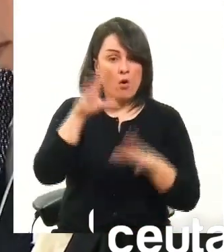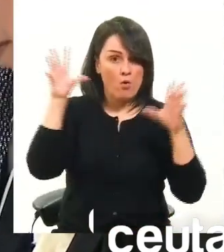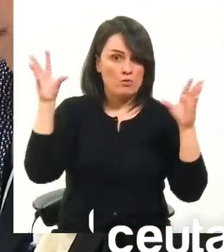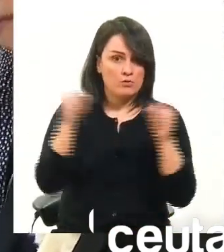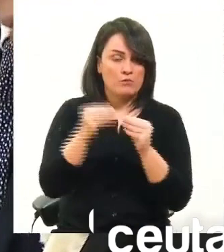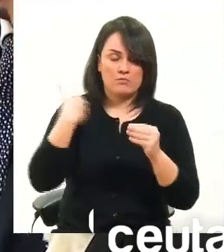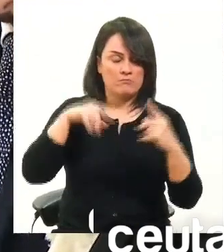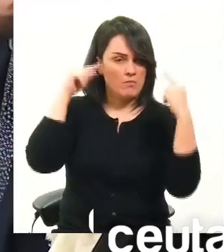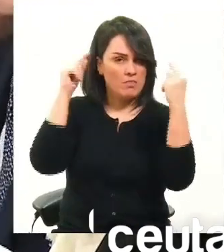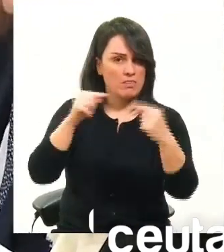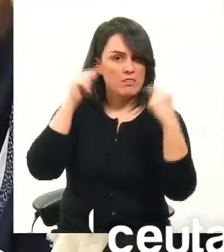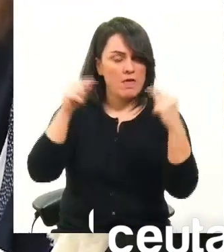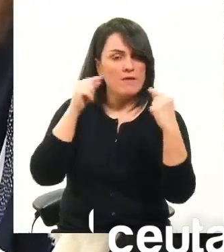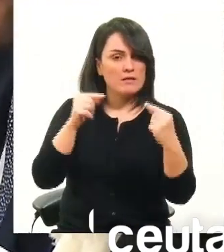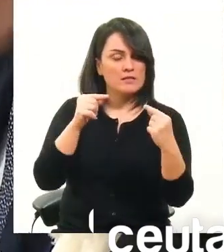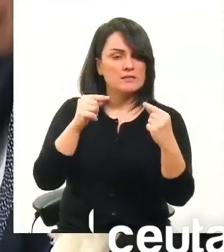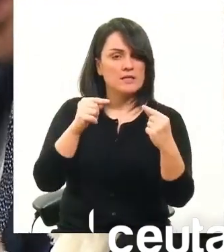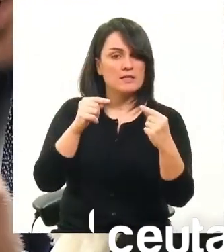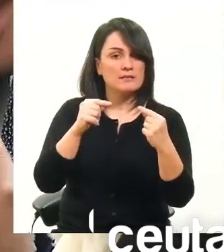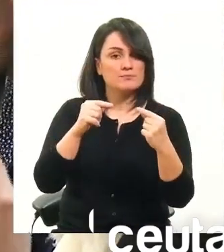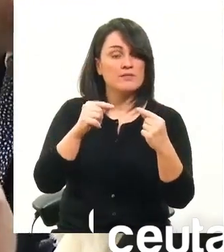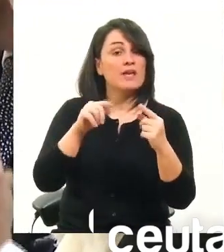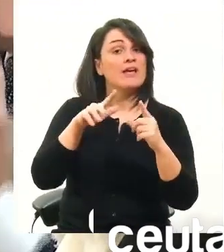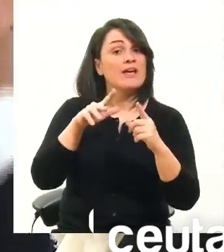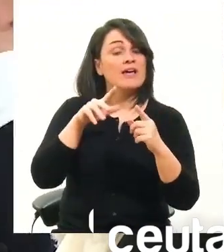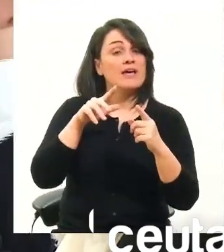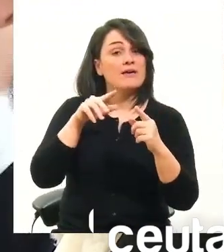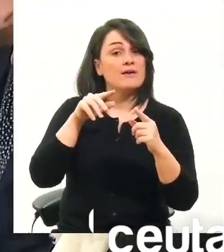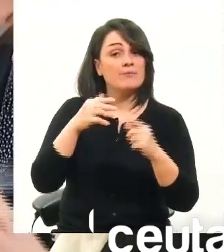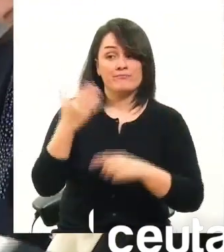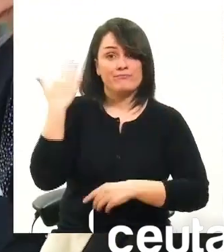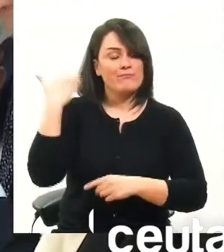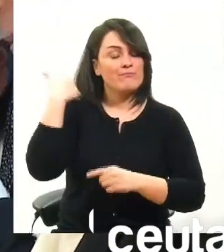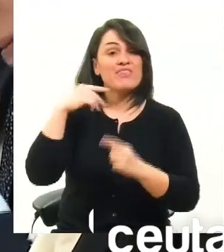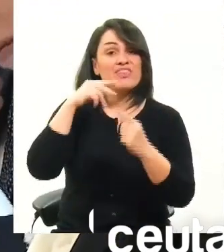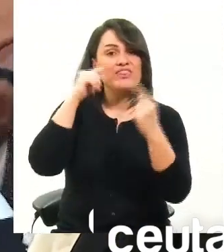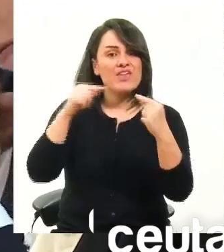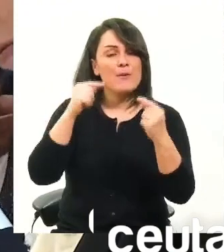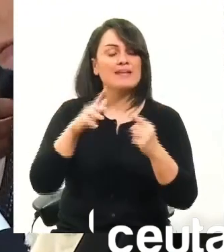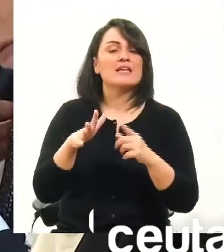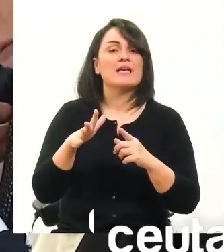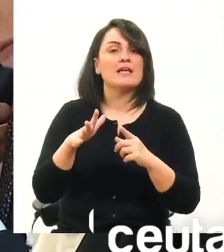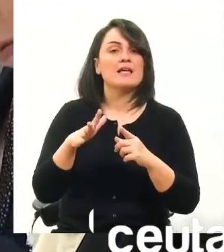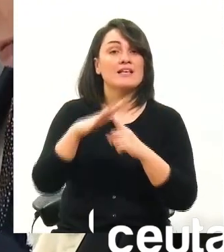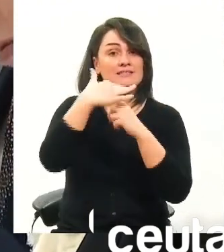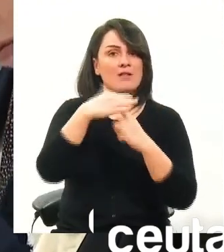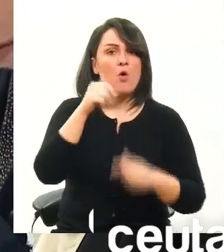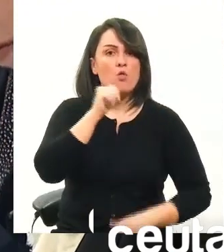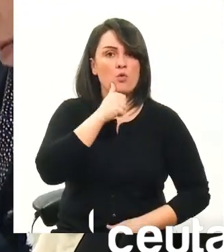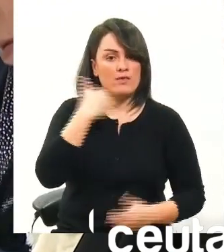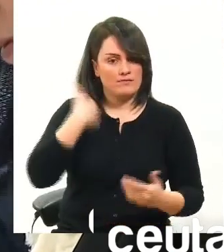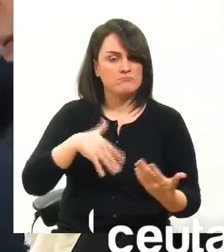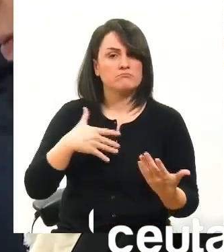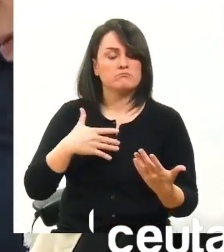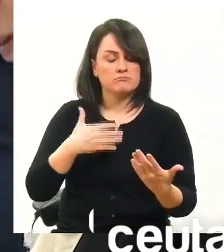durante el Estado durante el debate del Estado de la Ciudad donde señalábamos que desgraciadamente los componentes educativos o las relaciones